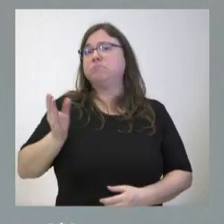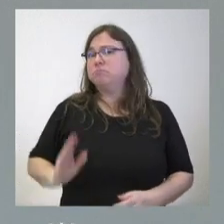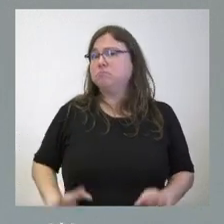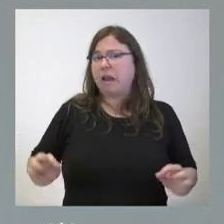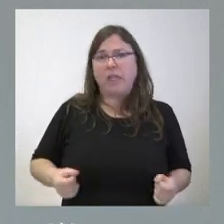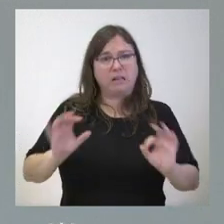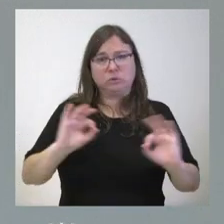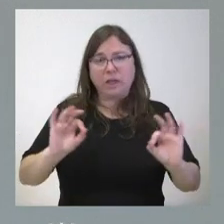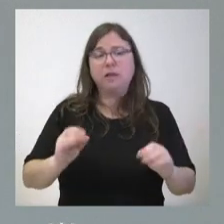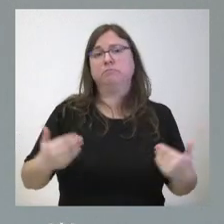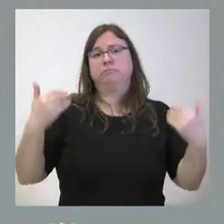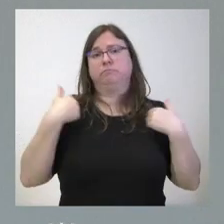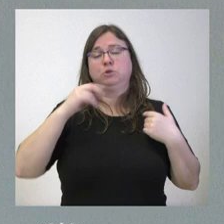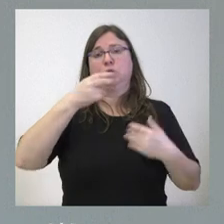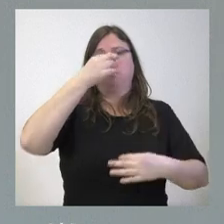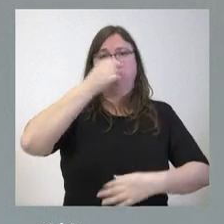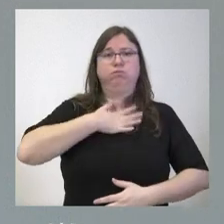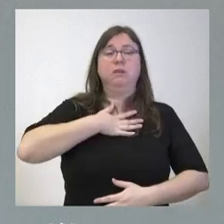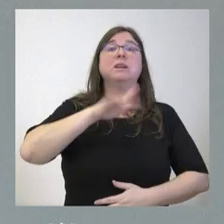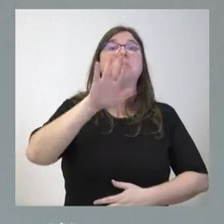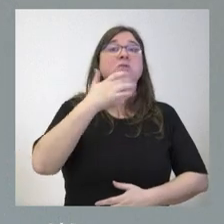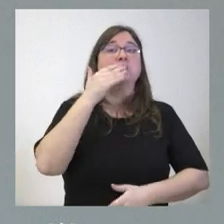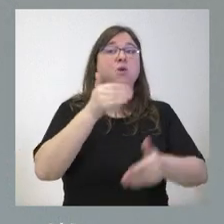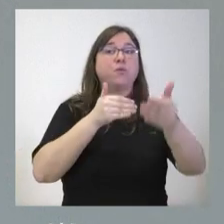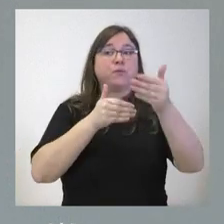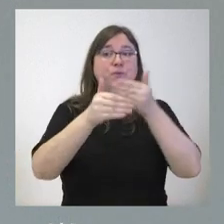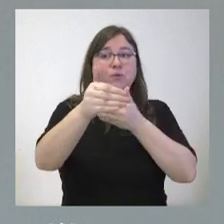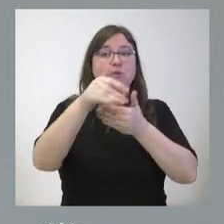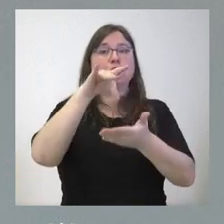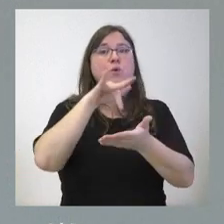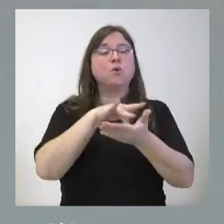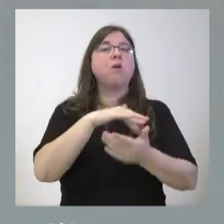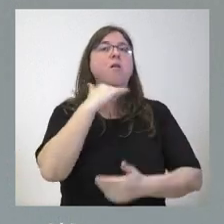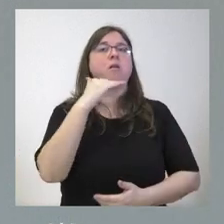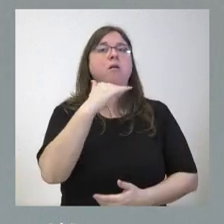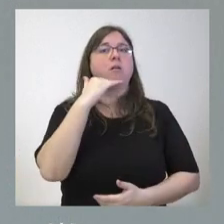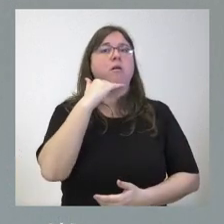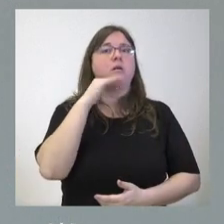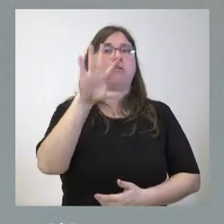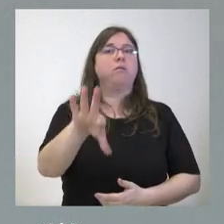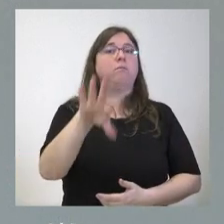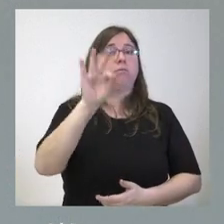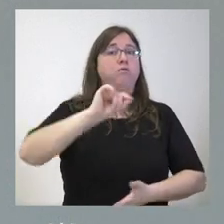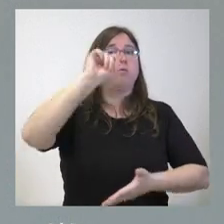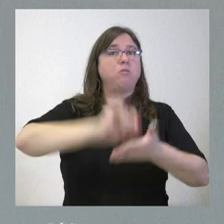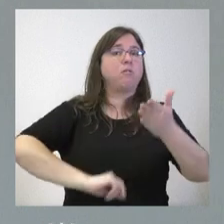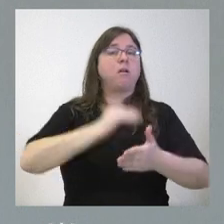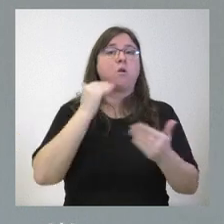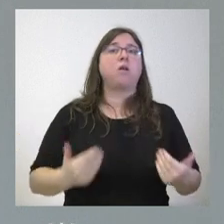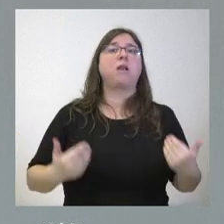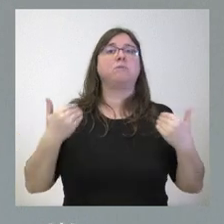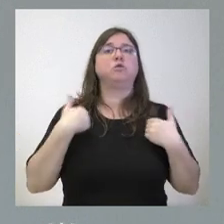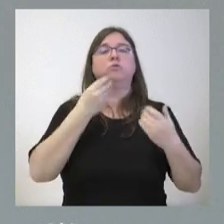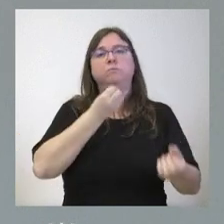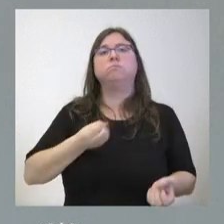gasto pero si en algún momento se decidiera tomar la posición de nombrar a alguien específicamente para esa responsabilidad se lo